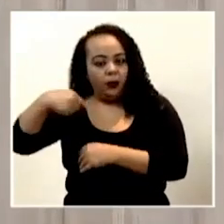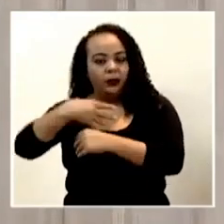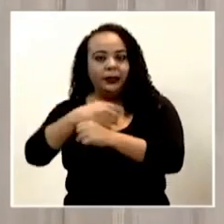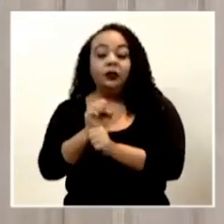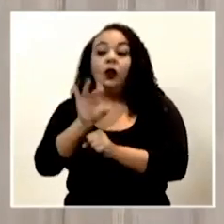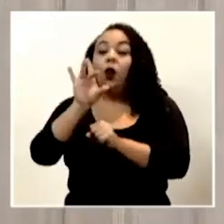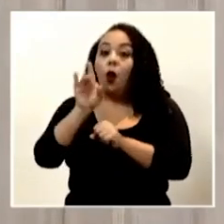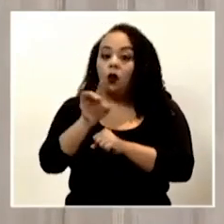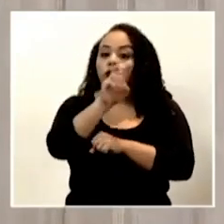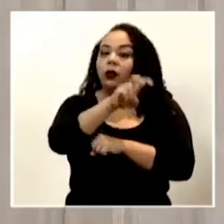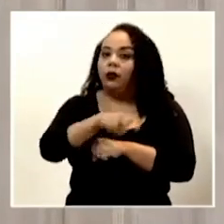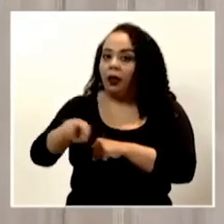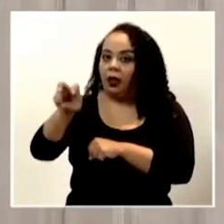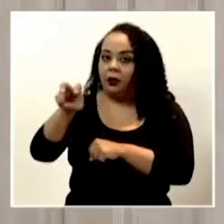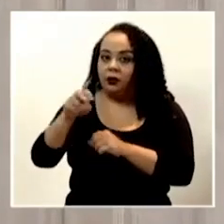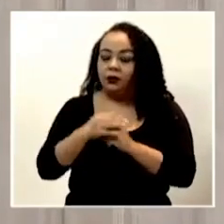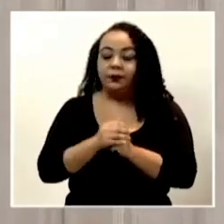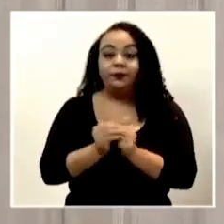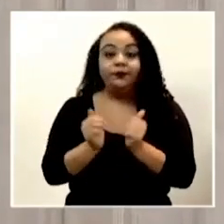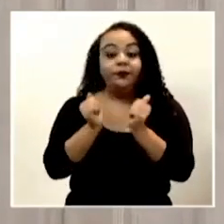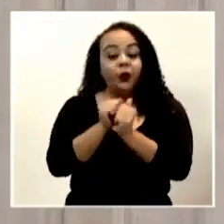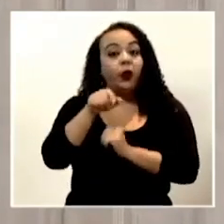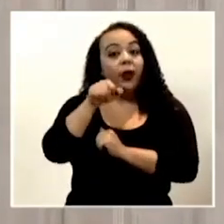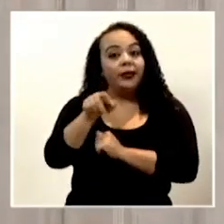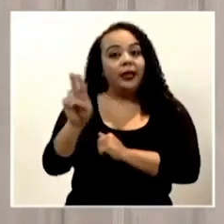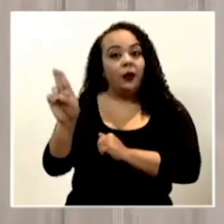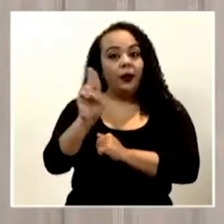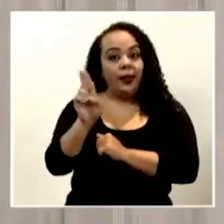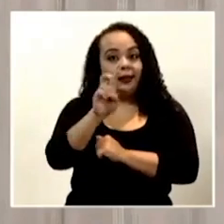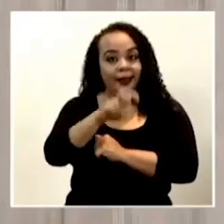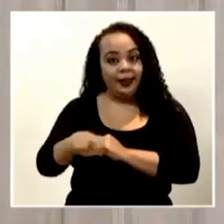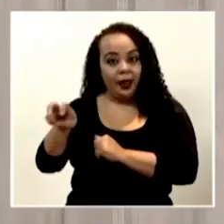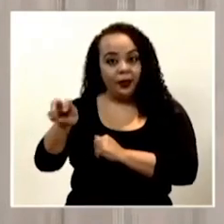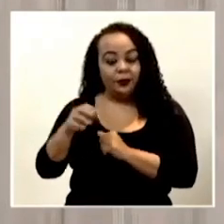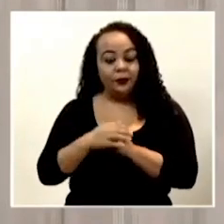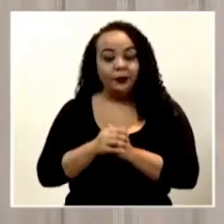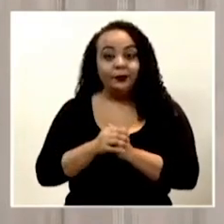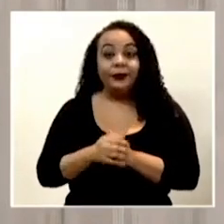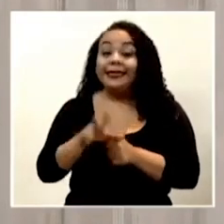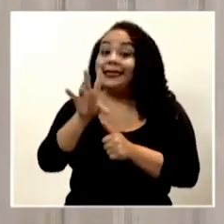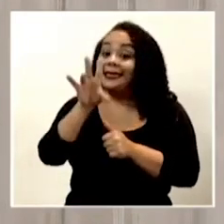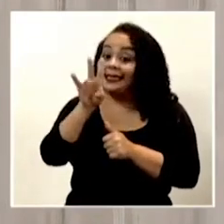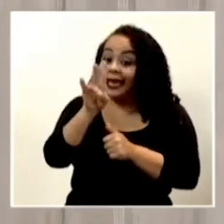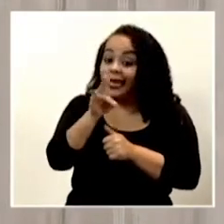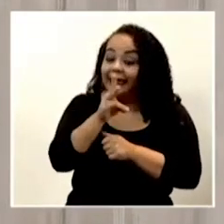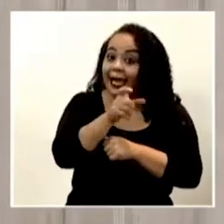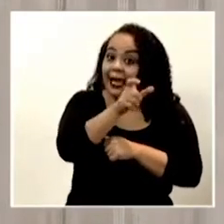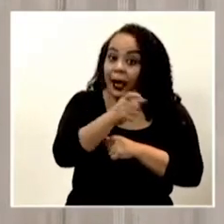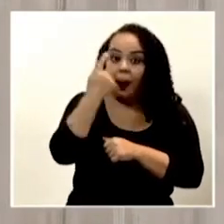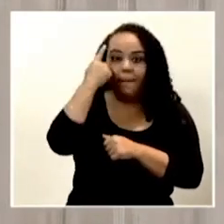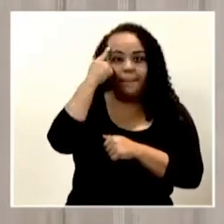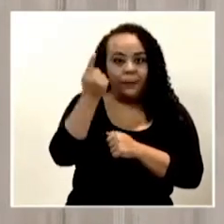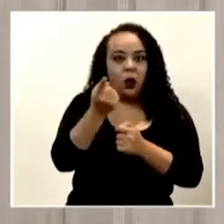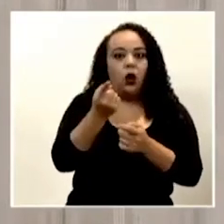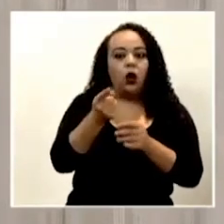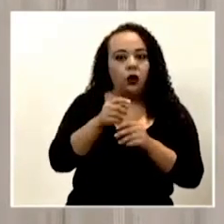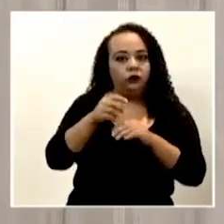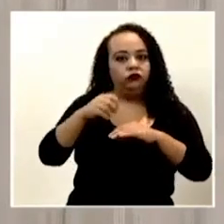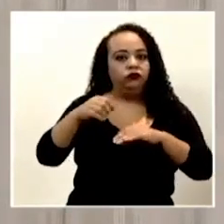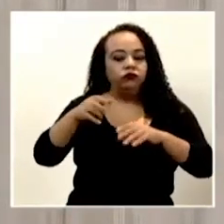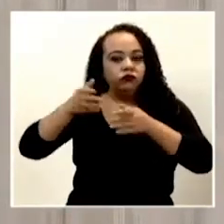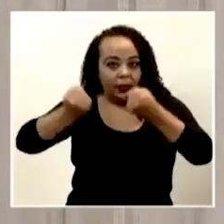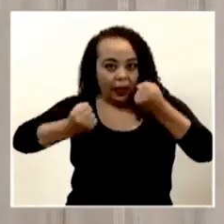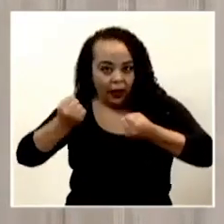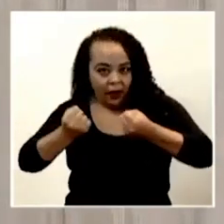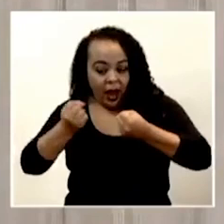ocho traslados mediante esta unidad de traslados. Siete de ellos han sido por tierra y uno por aire